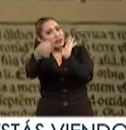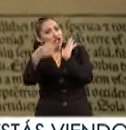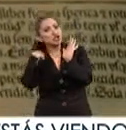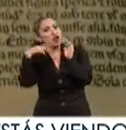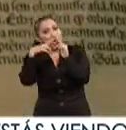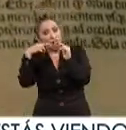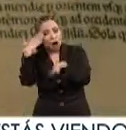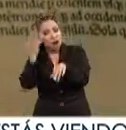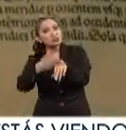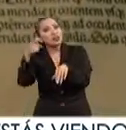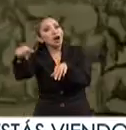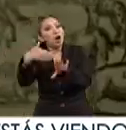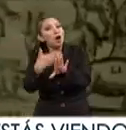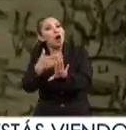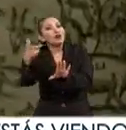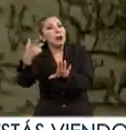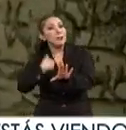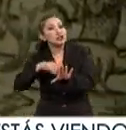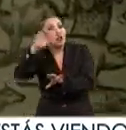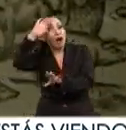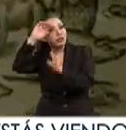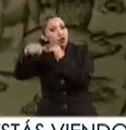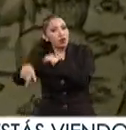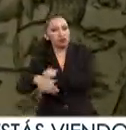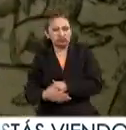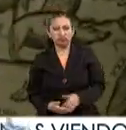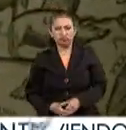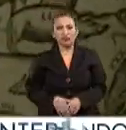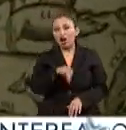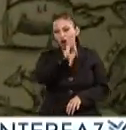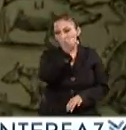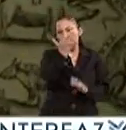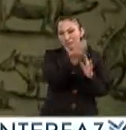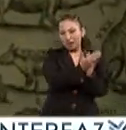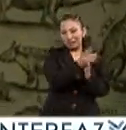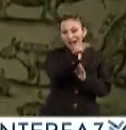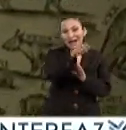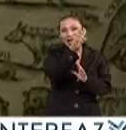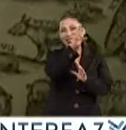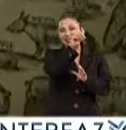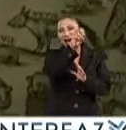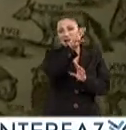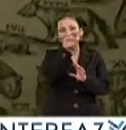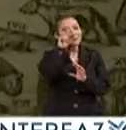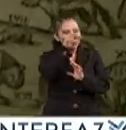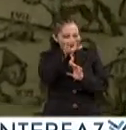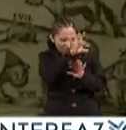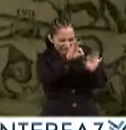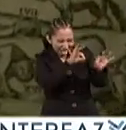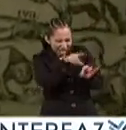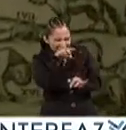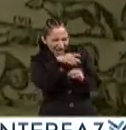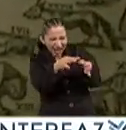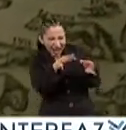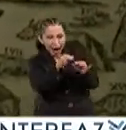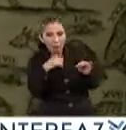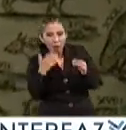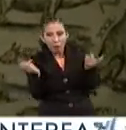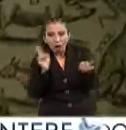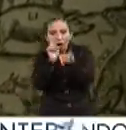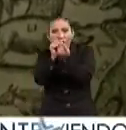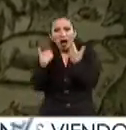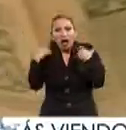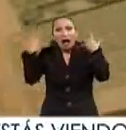religiosa en contra de los católicos. En otra sección, David reunió a aquellos que describían encuentros